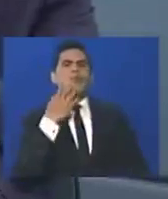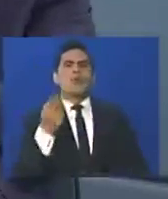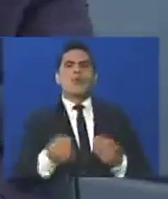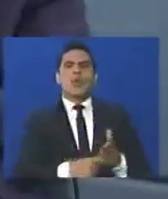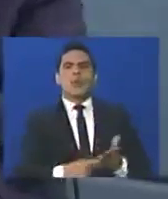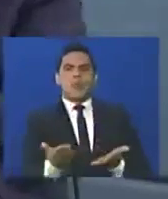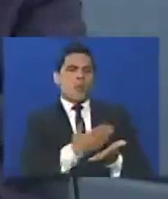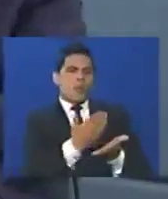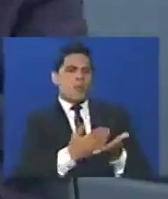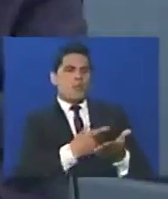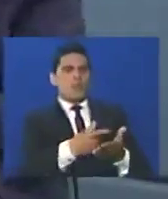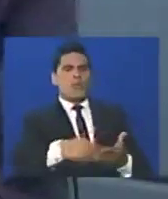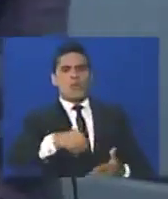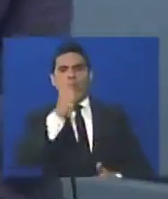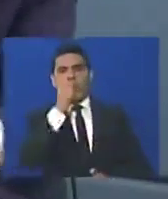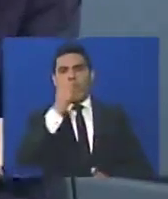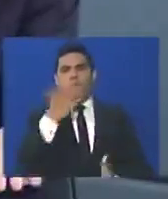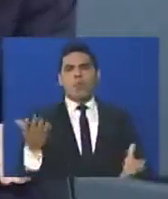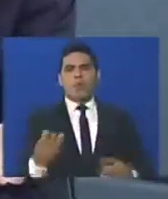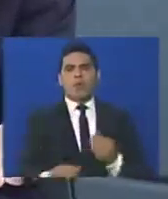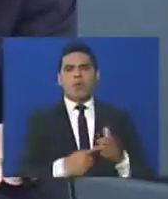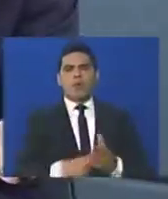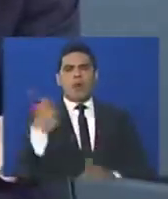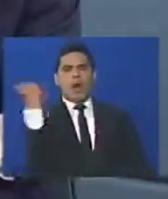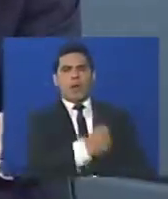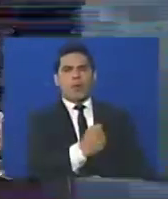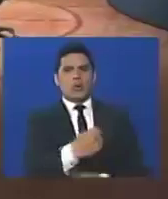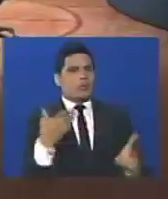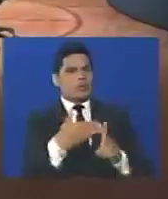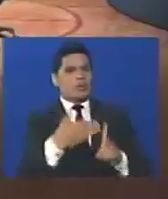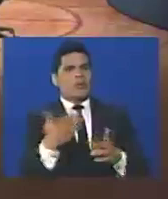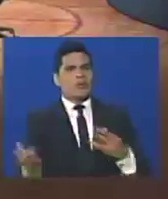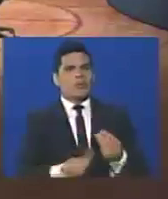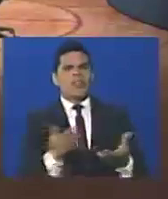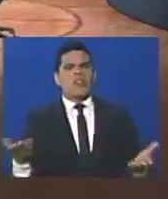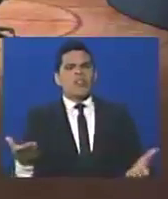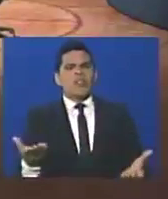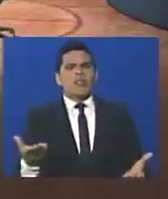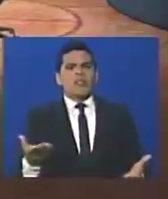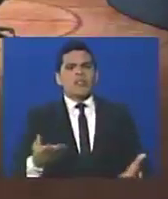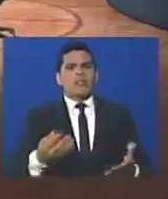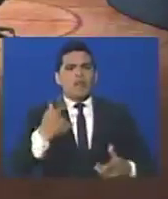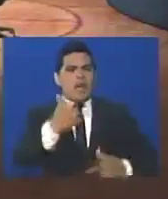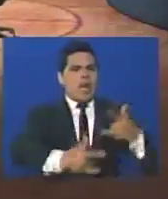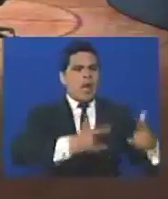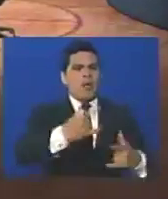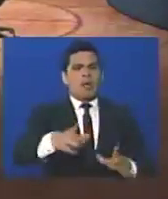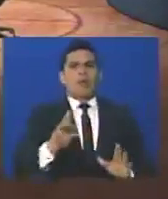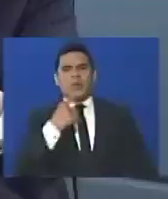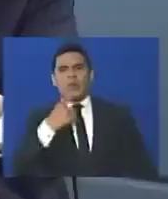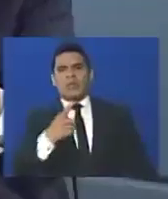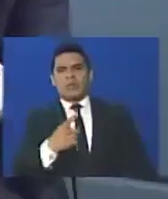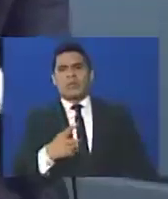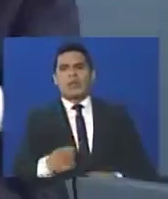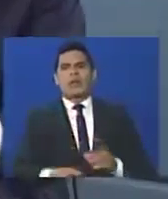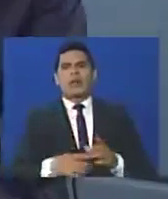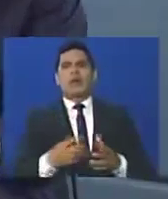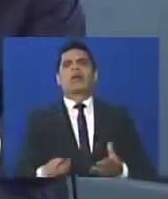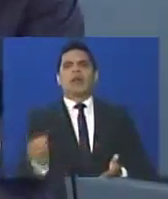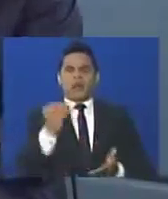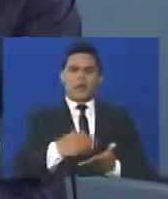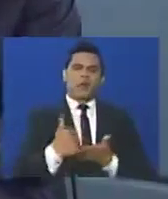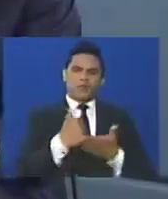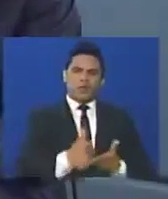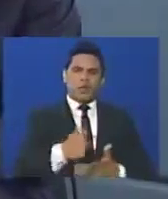de la pequeña lulú y un juguito de naranja? a los asesinos hay que confrontarlos, y a los delincuentes de delitos menores, hay que